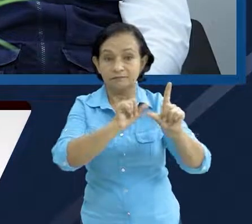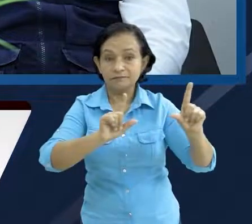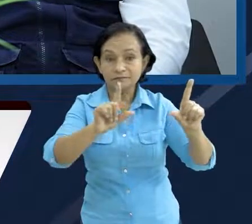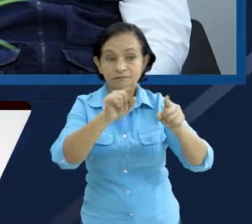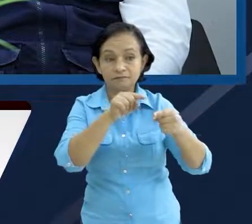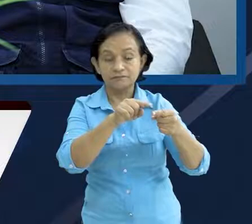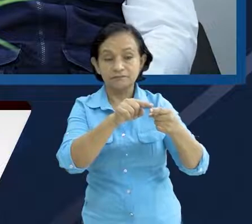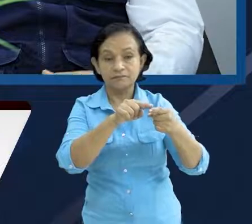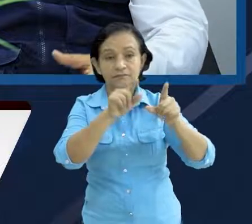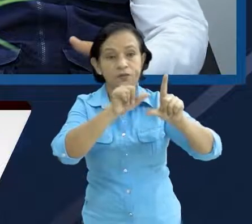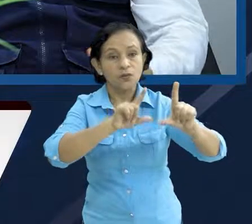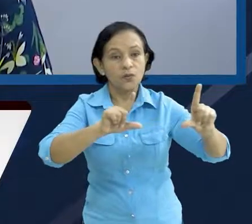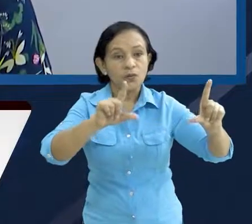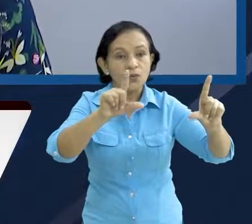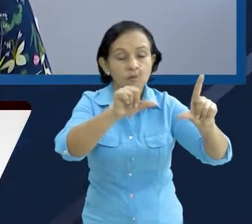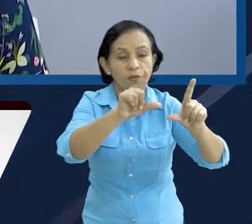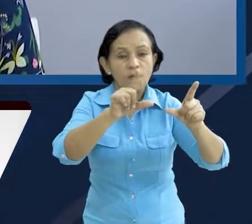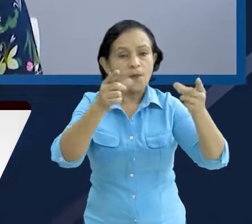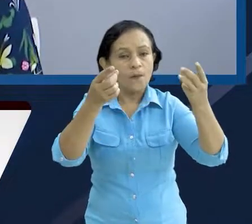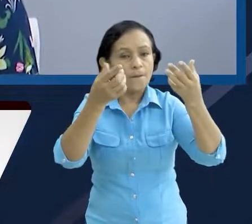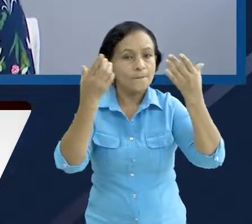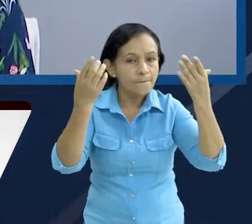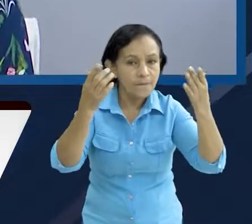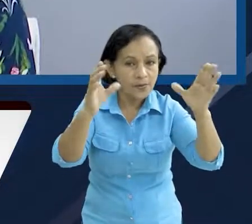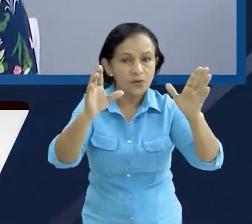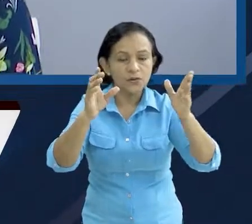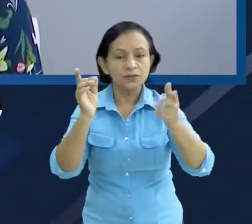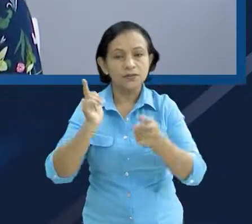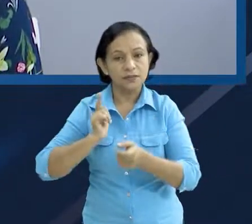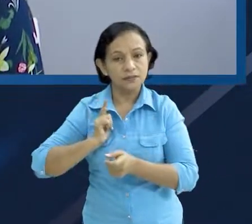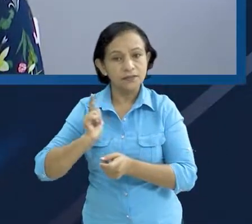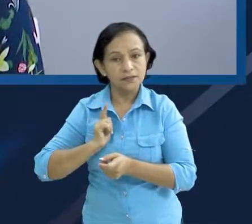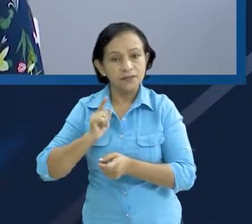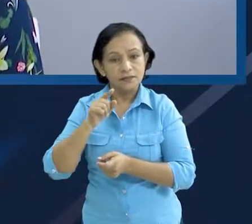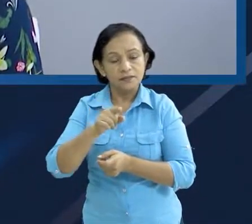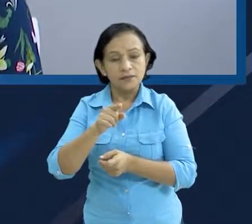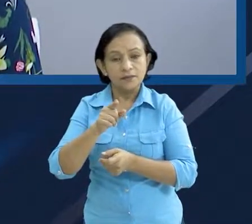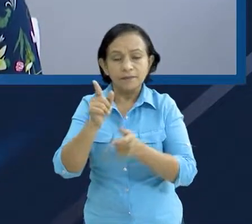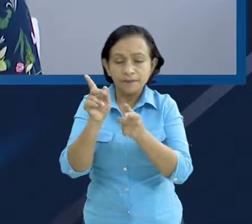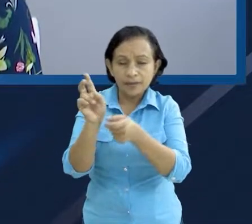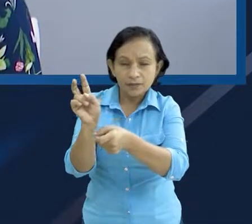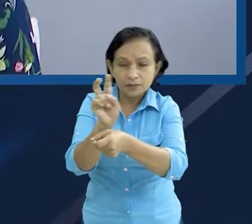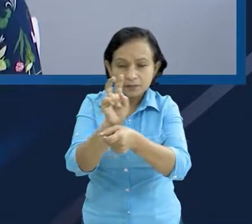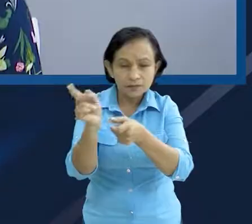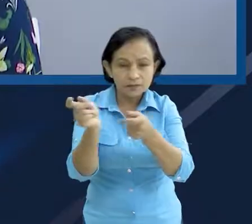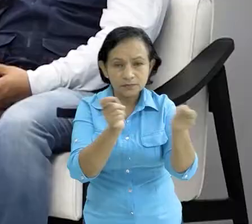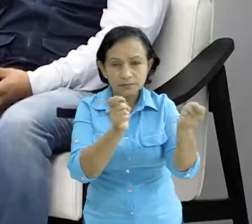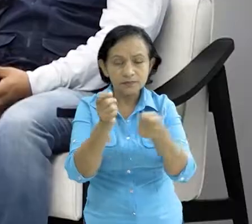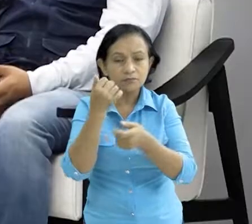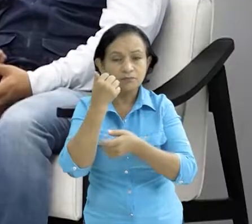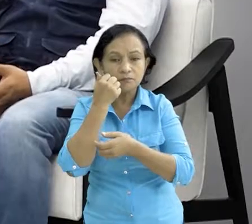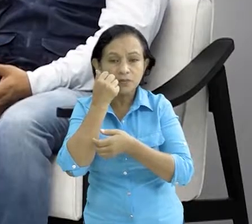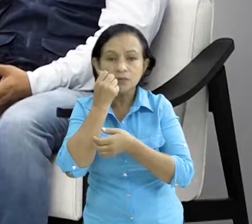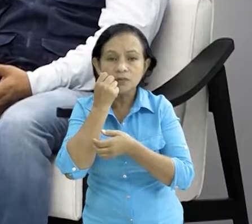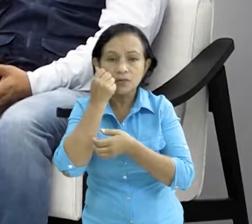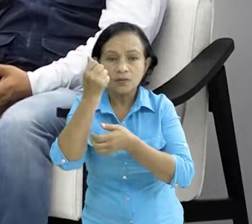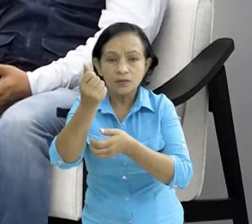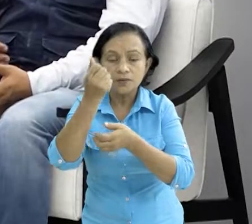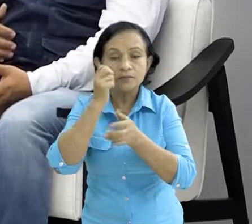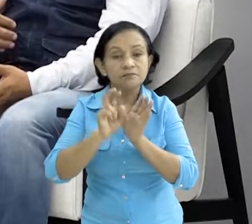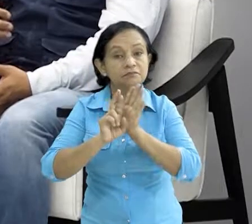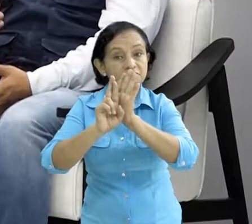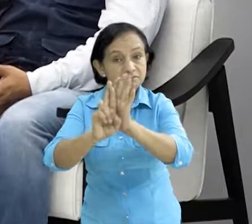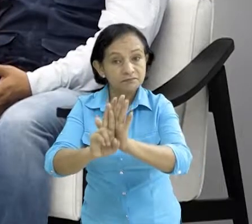de que los espacios con los instrumentos para el monitoreo y para la